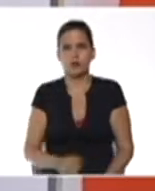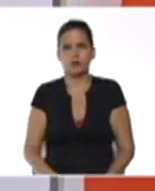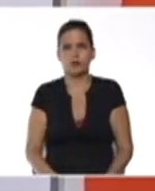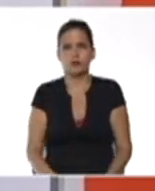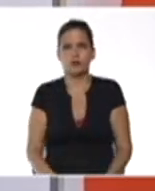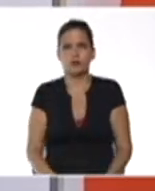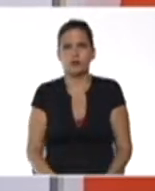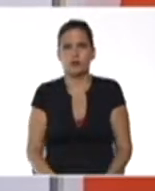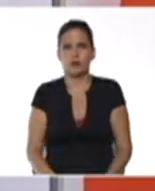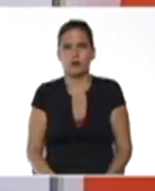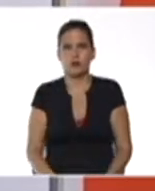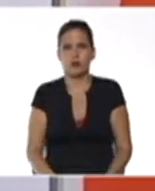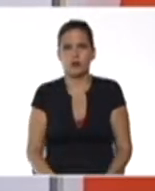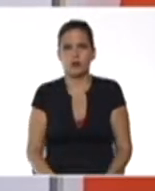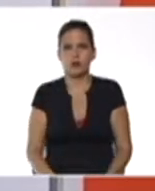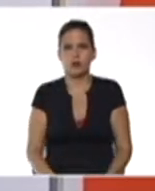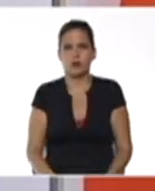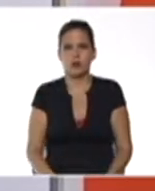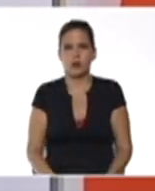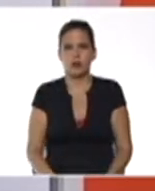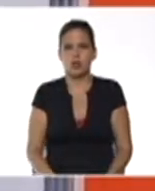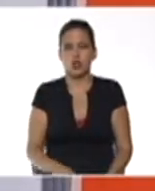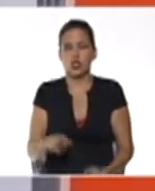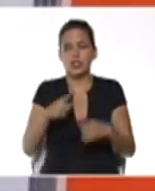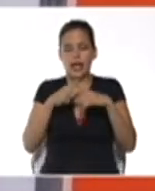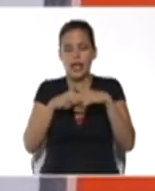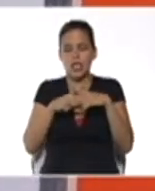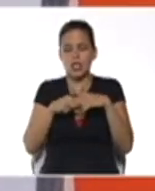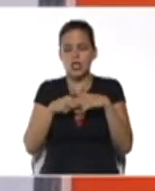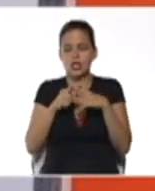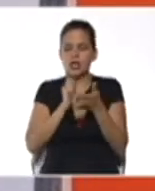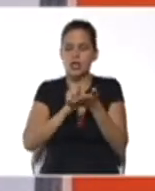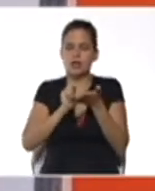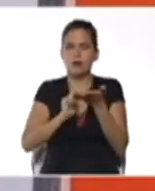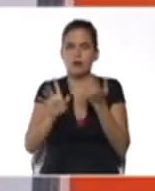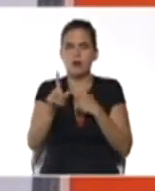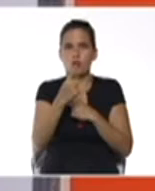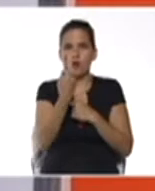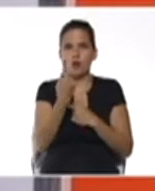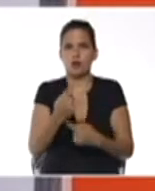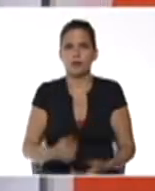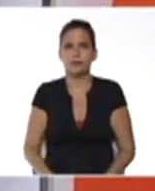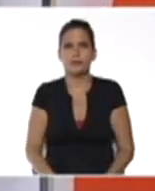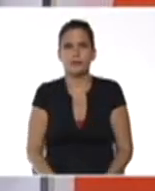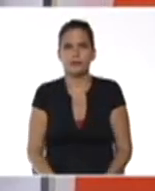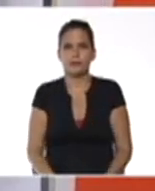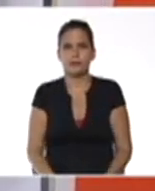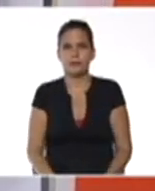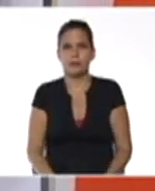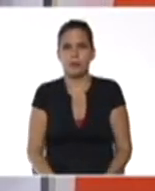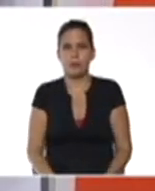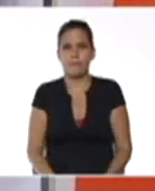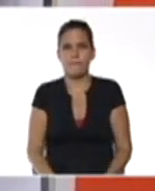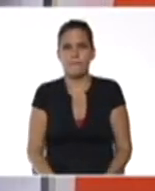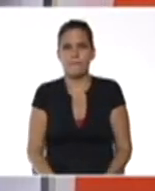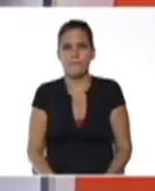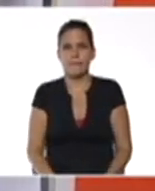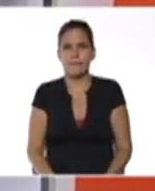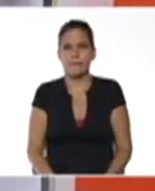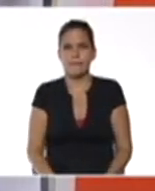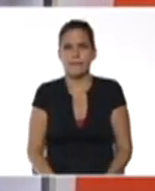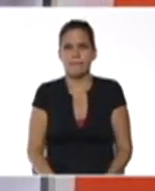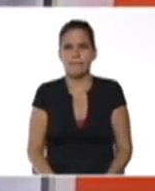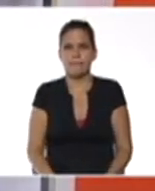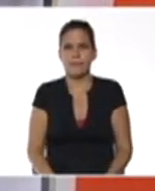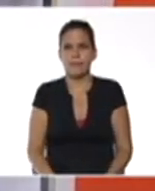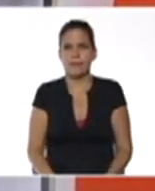Sustituimos este valor de x que vale 1, es decir, donde está la x colocamos 1, estamos sustituyendo, más 2 por y